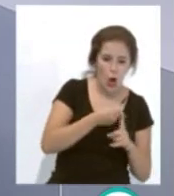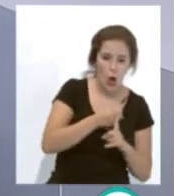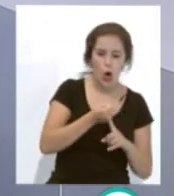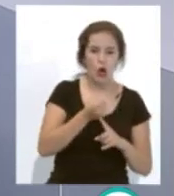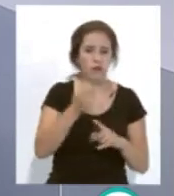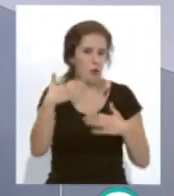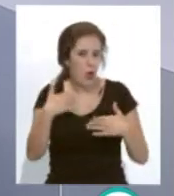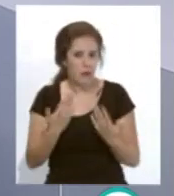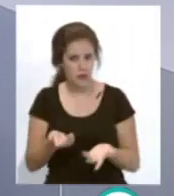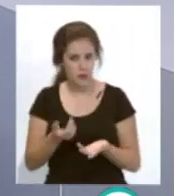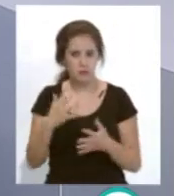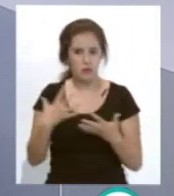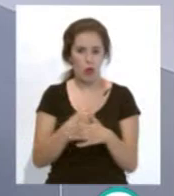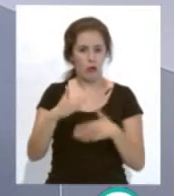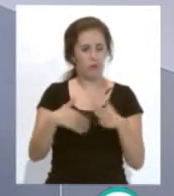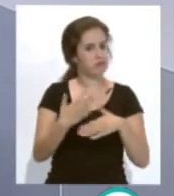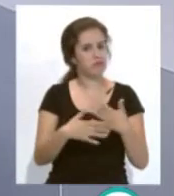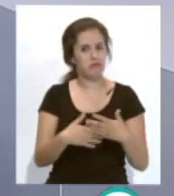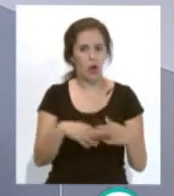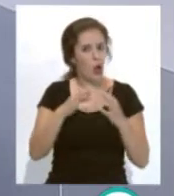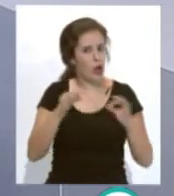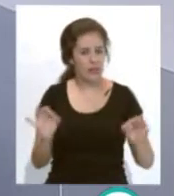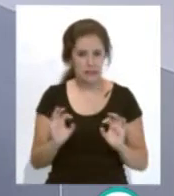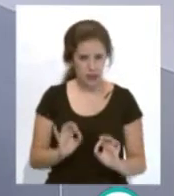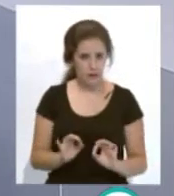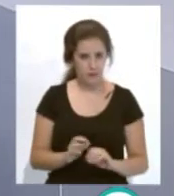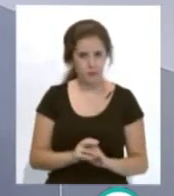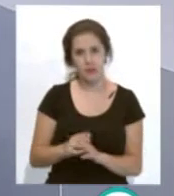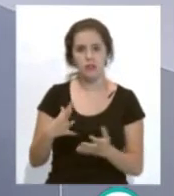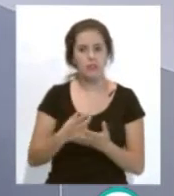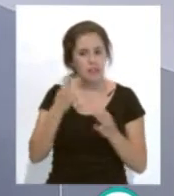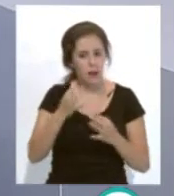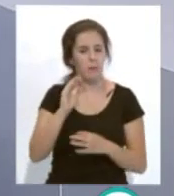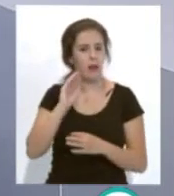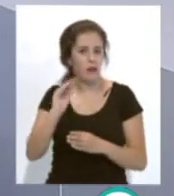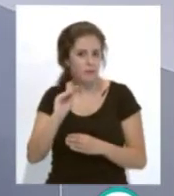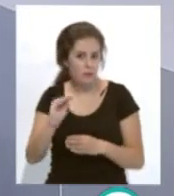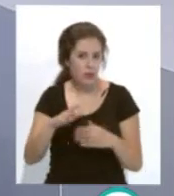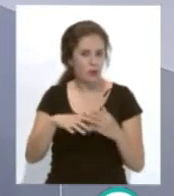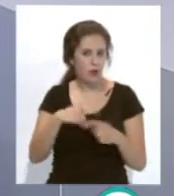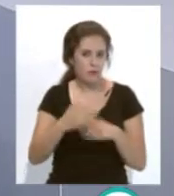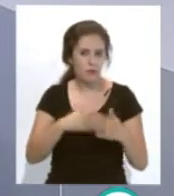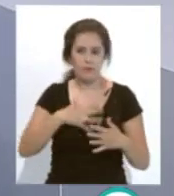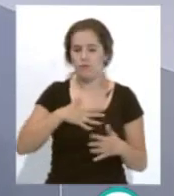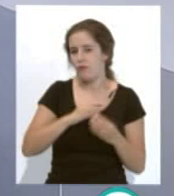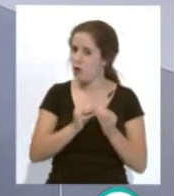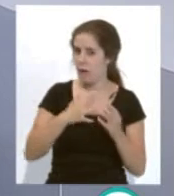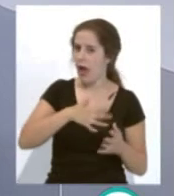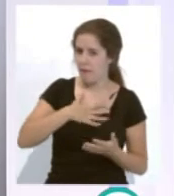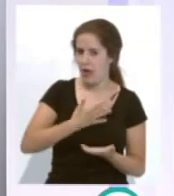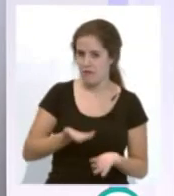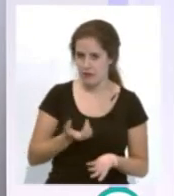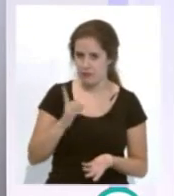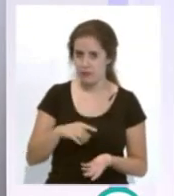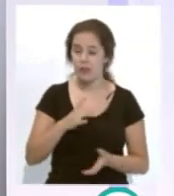no ha habido, o sea, todo se ha llevado de una forma correcta y siempre consultando y de una forma amable, podría hasta decir.